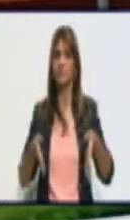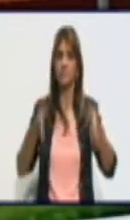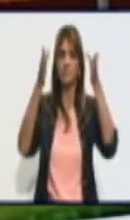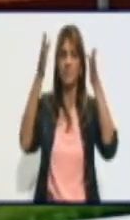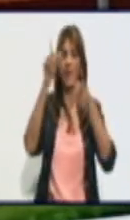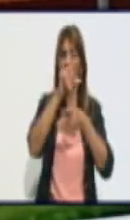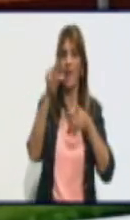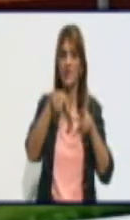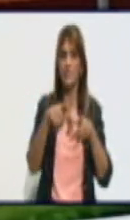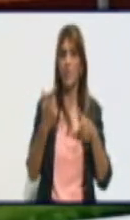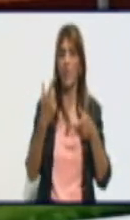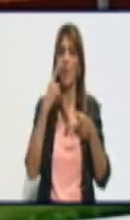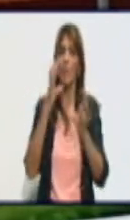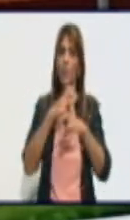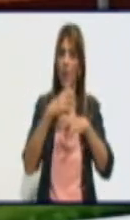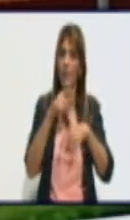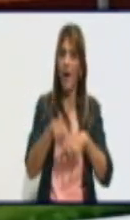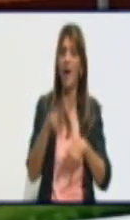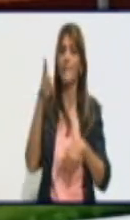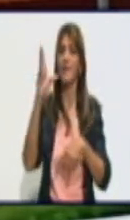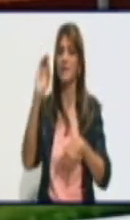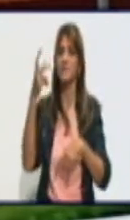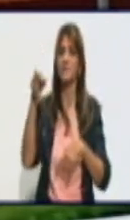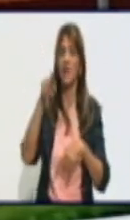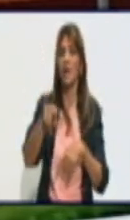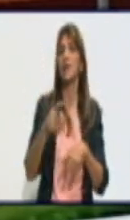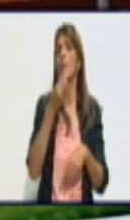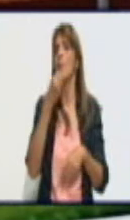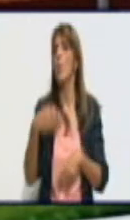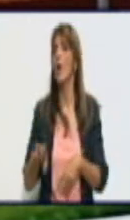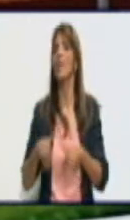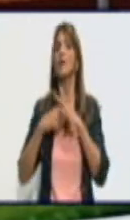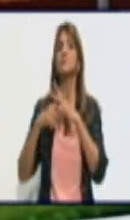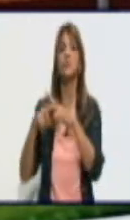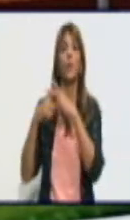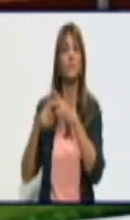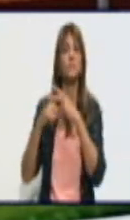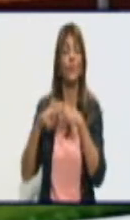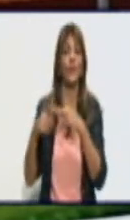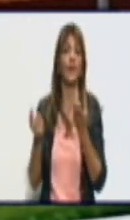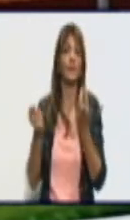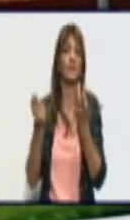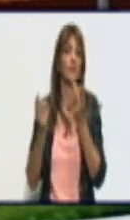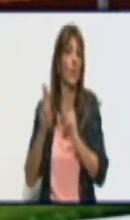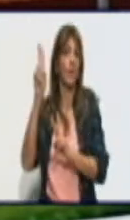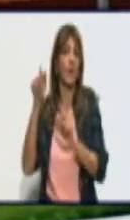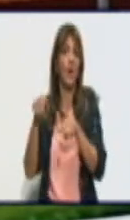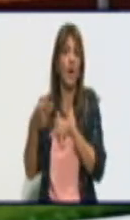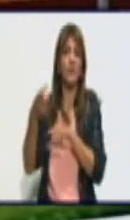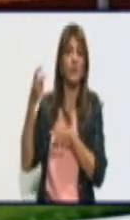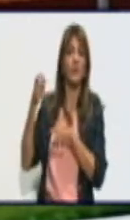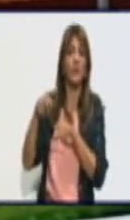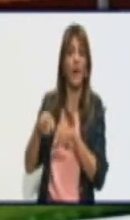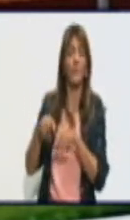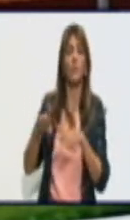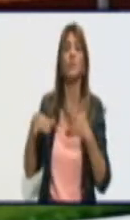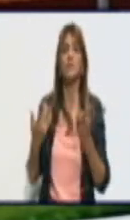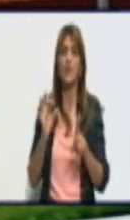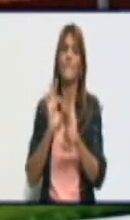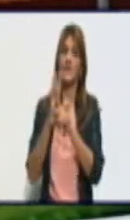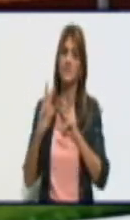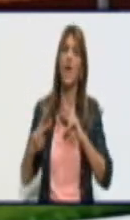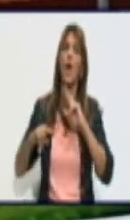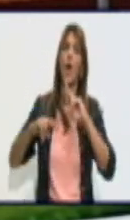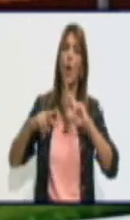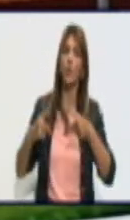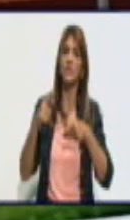el lector principal del laboratorio, pues se solucione lo antes posible y se ponga en marcha una vez más